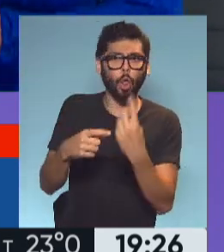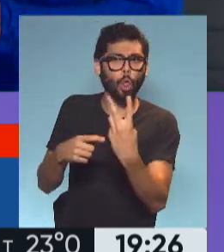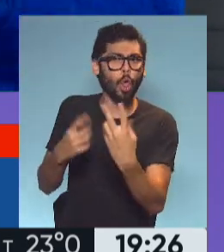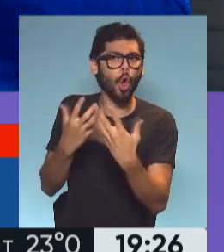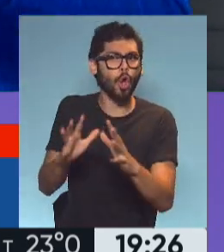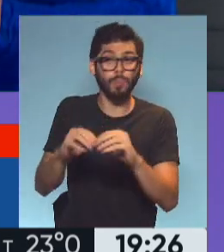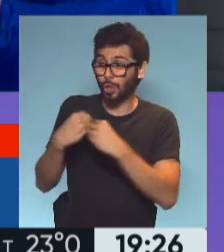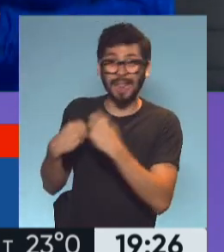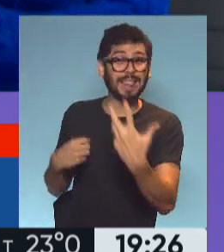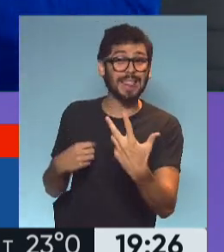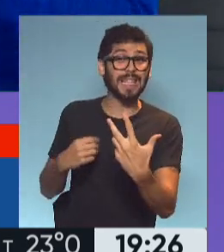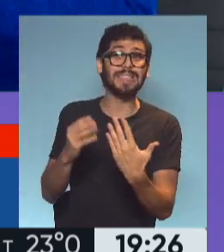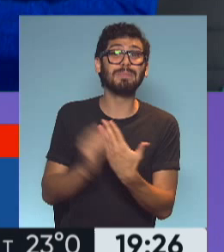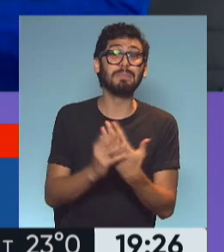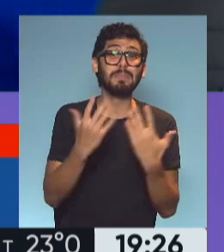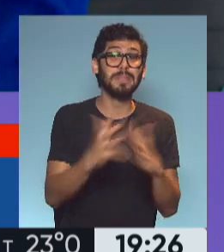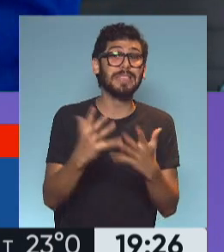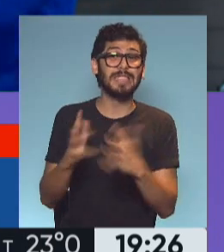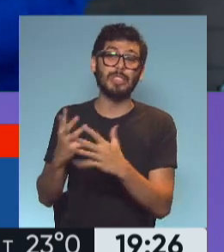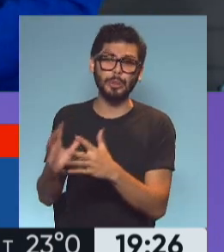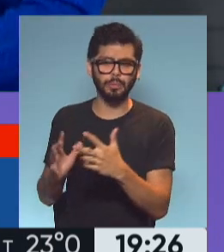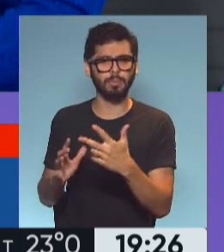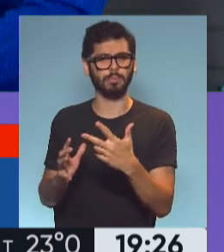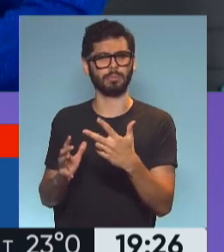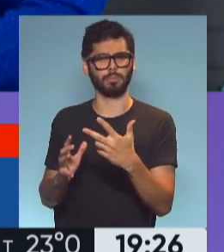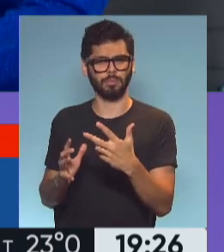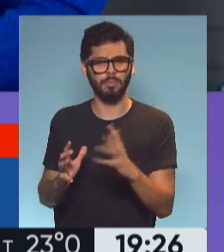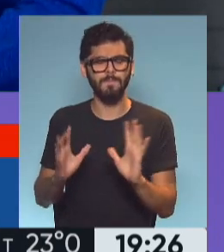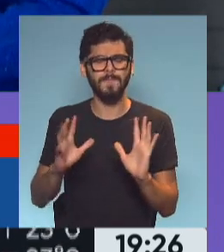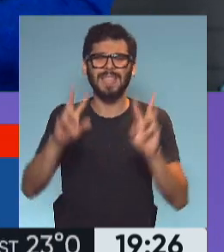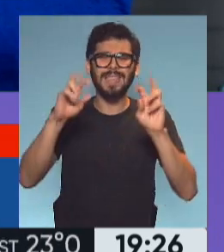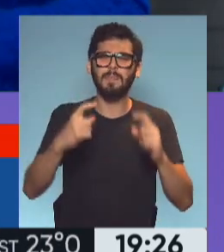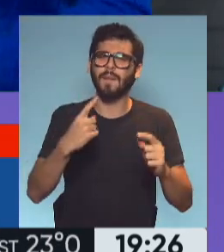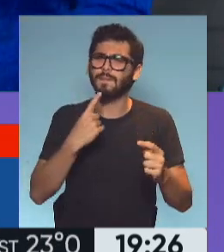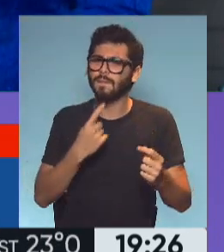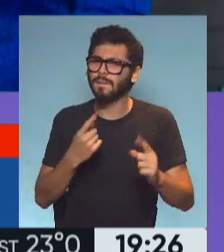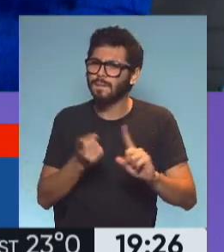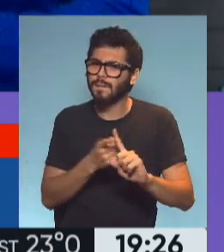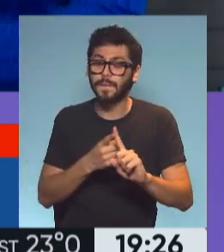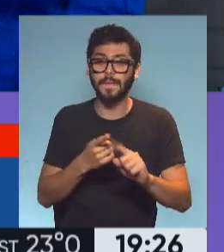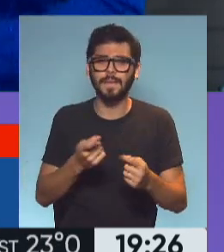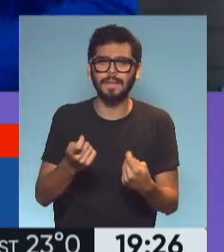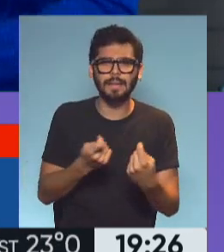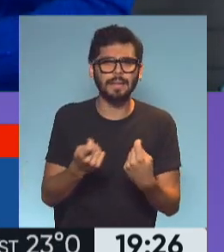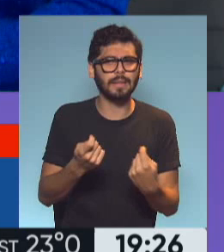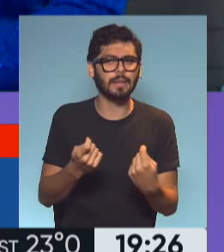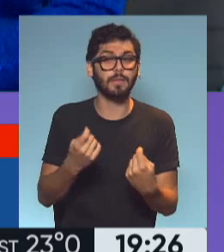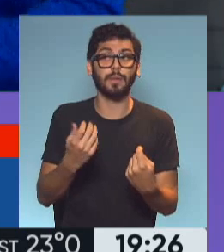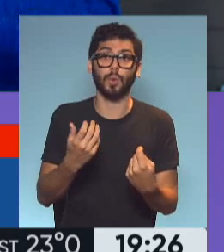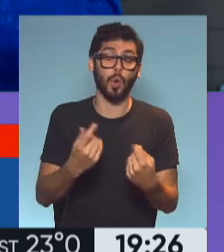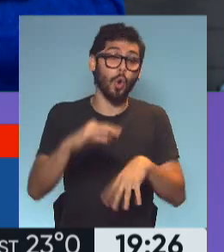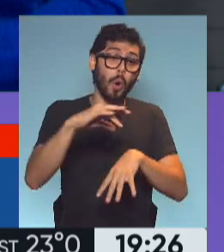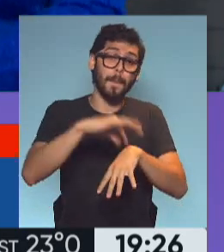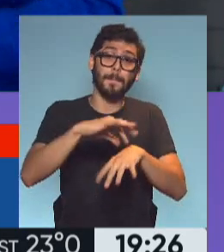en las últimas semanas. Podríamos decir esto que mencionábamos recién del tema de las negociaciones. En primer lugar, el tema del mal manejo de la